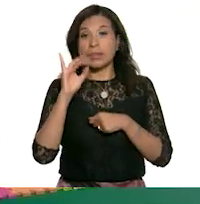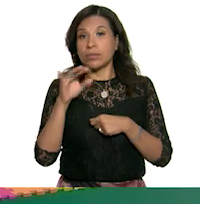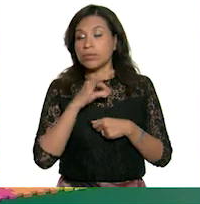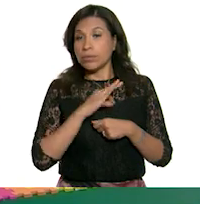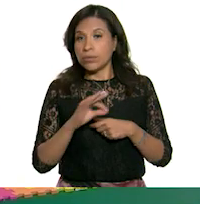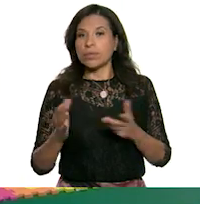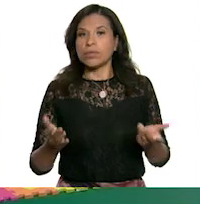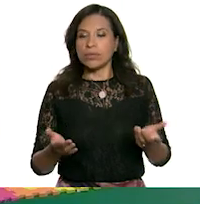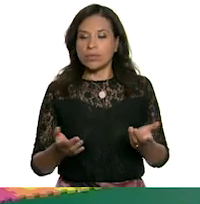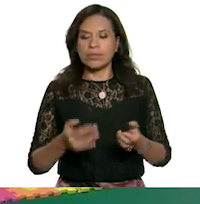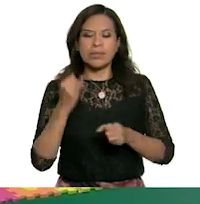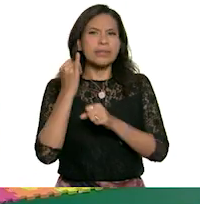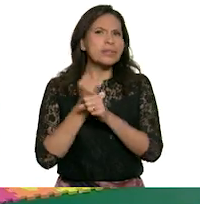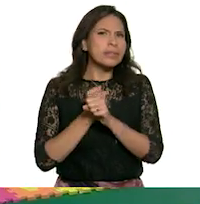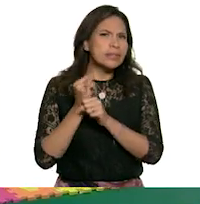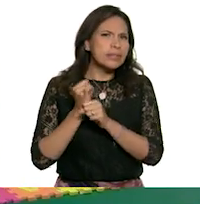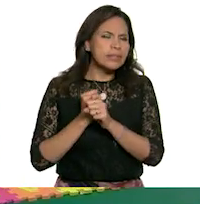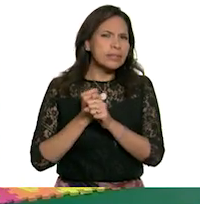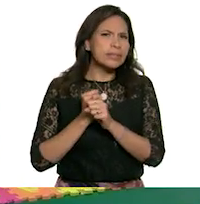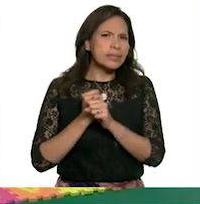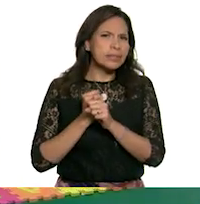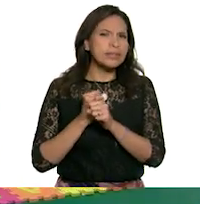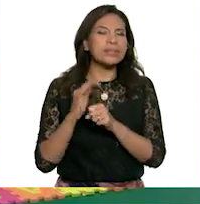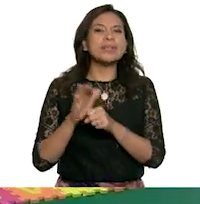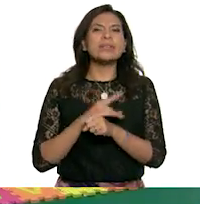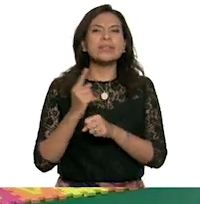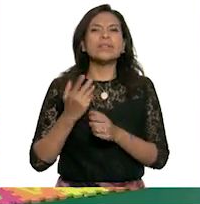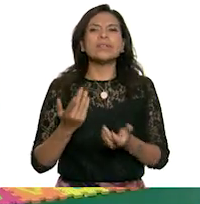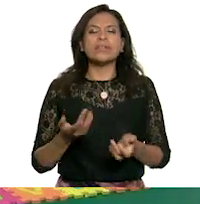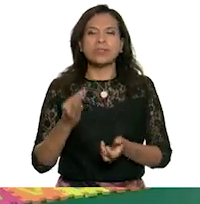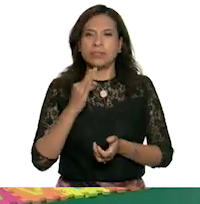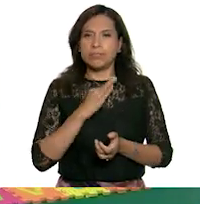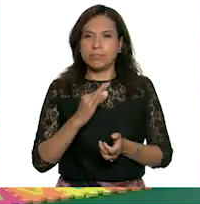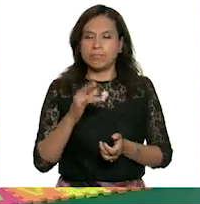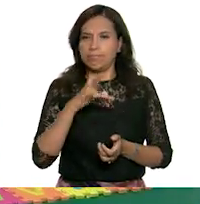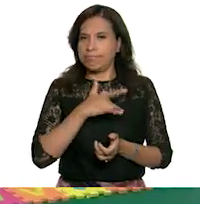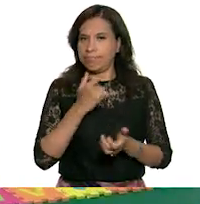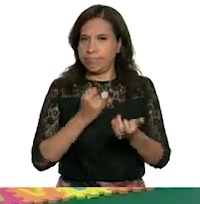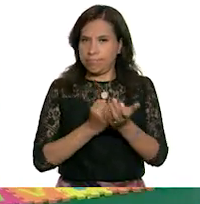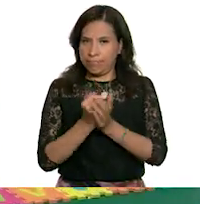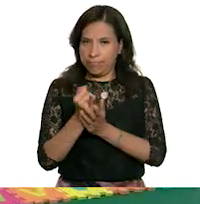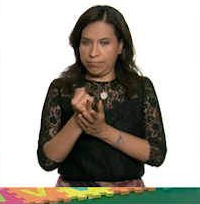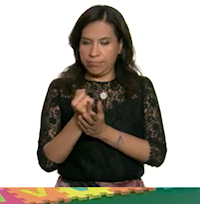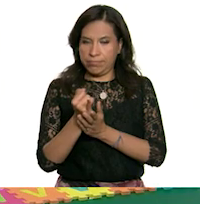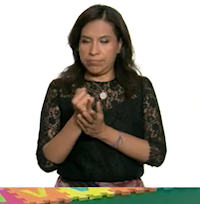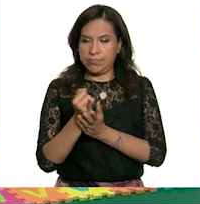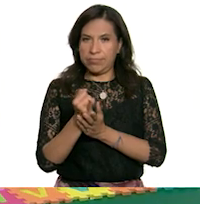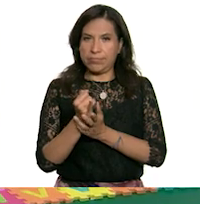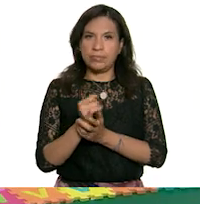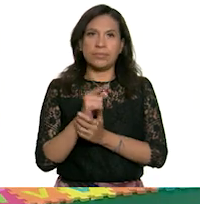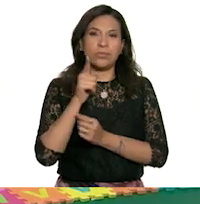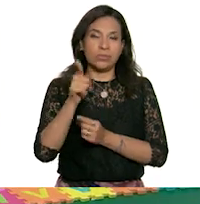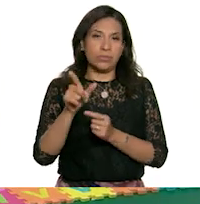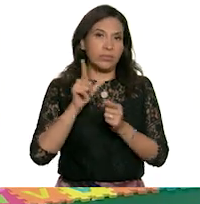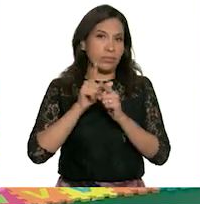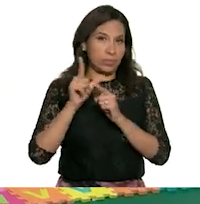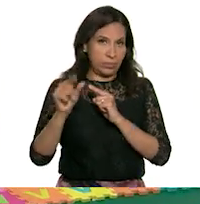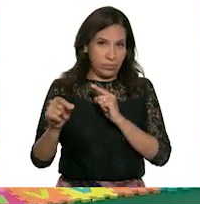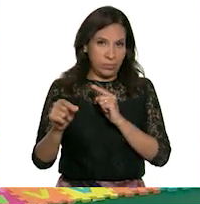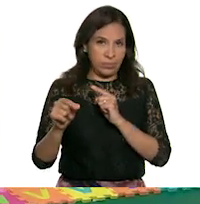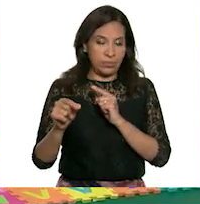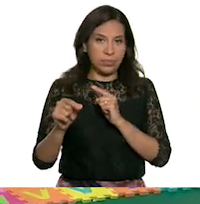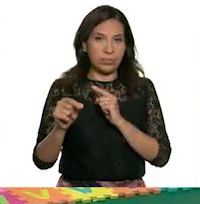posible, investiga. Porque así puedes decidir si te alejas